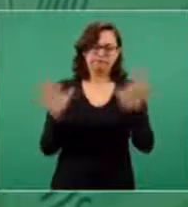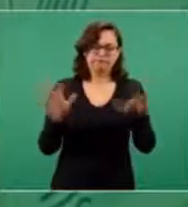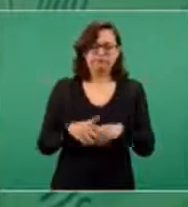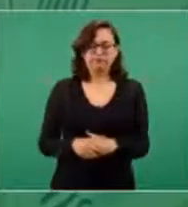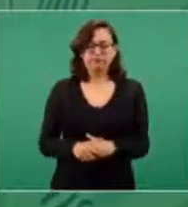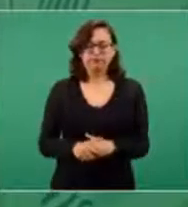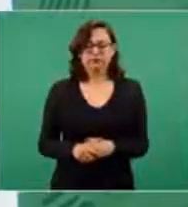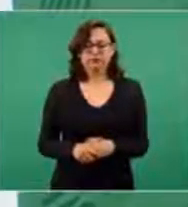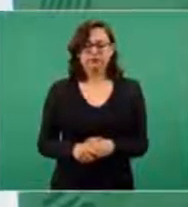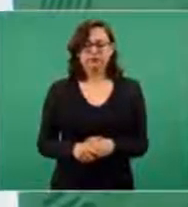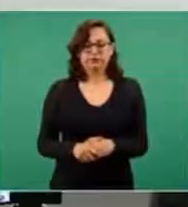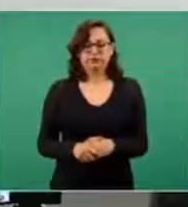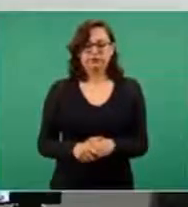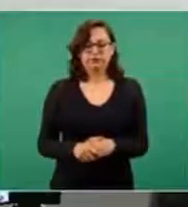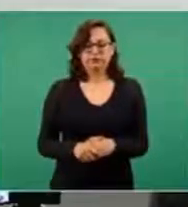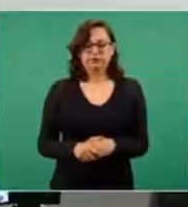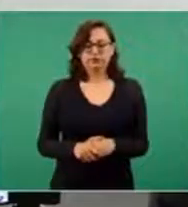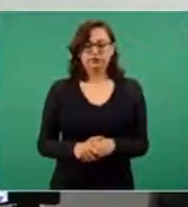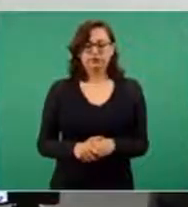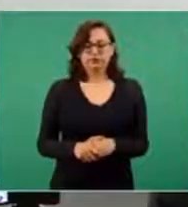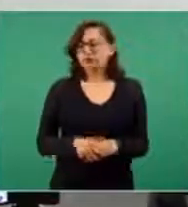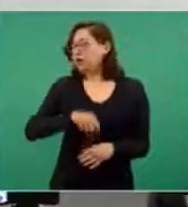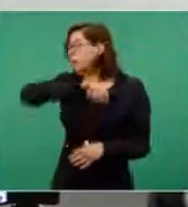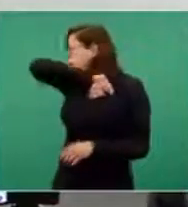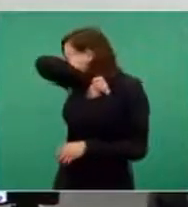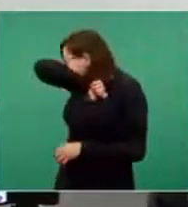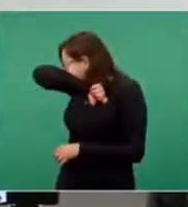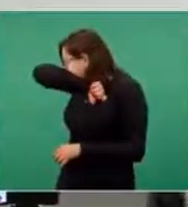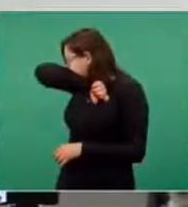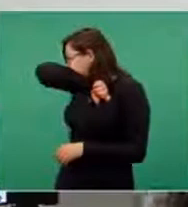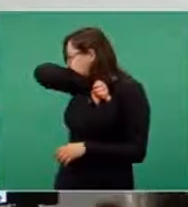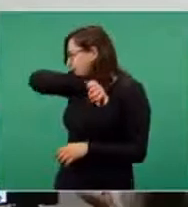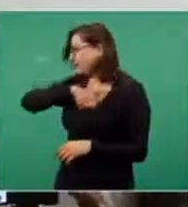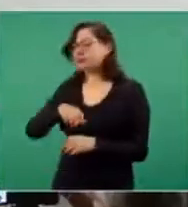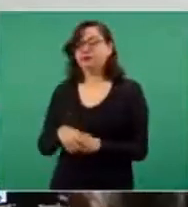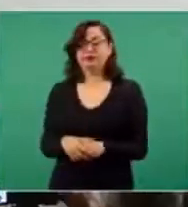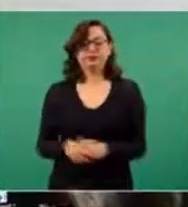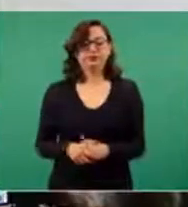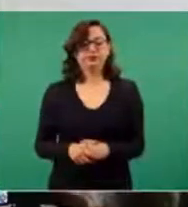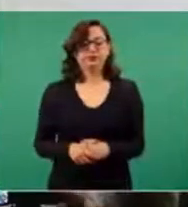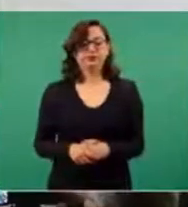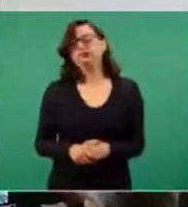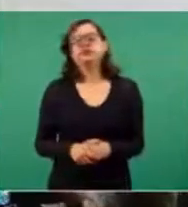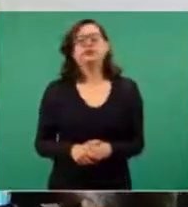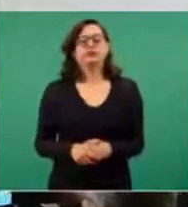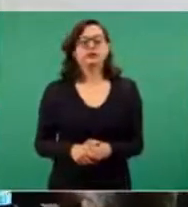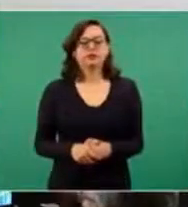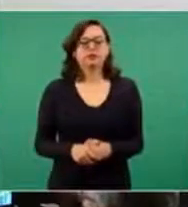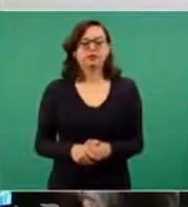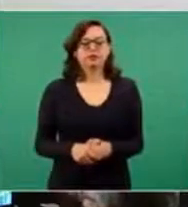este es del…